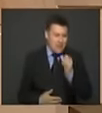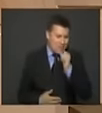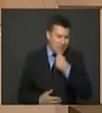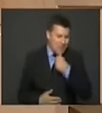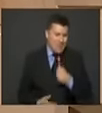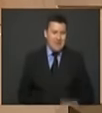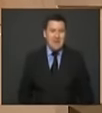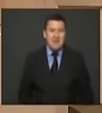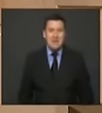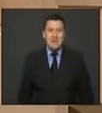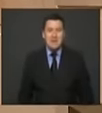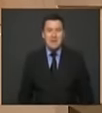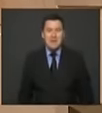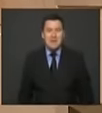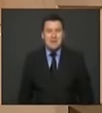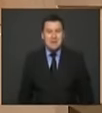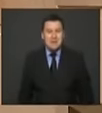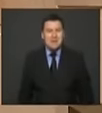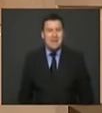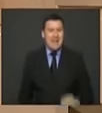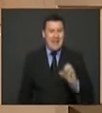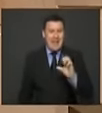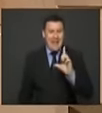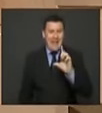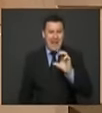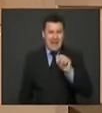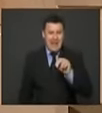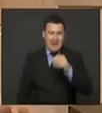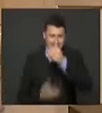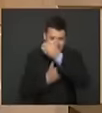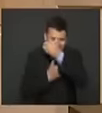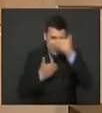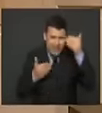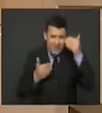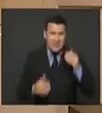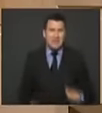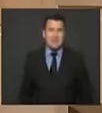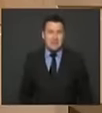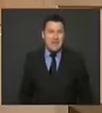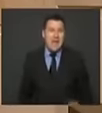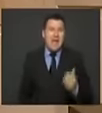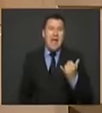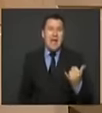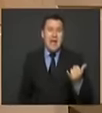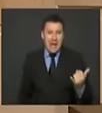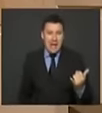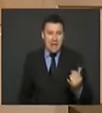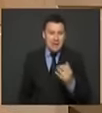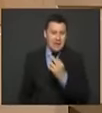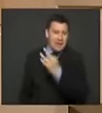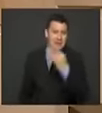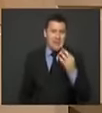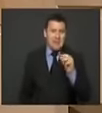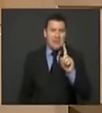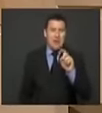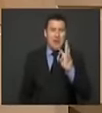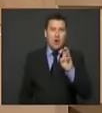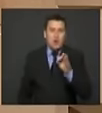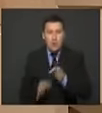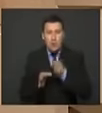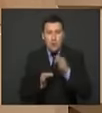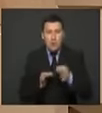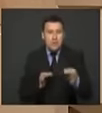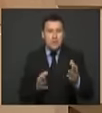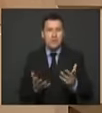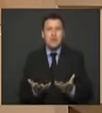rigor del conflicto de las FARC, de DLN y de las BACRI. Es allí, en esos 368 municipios,